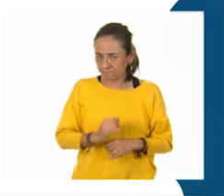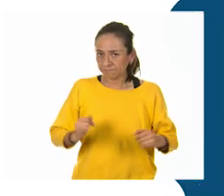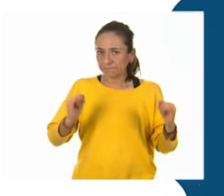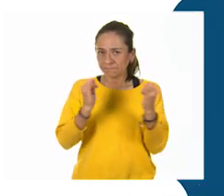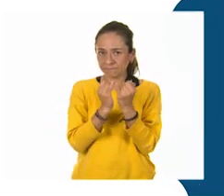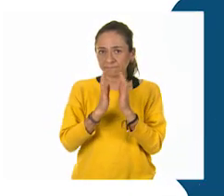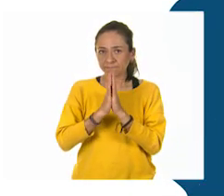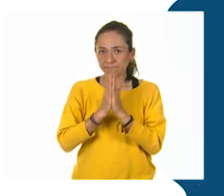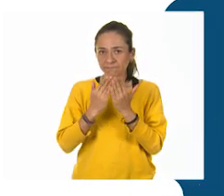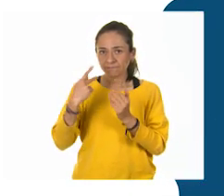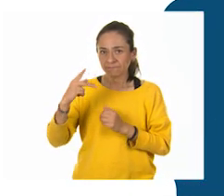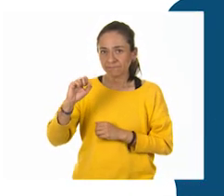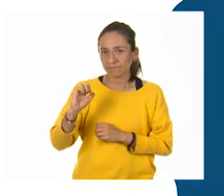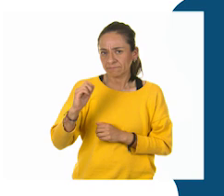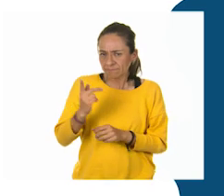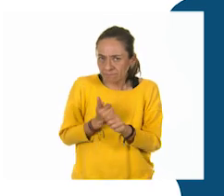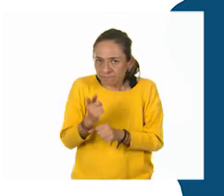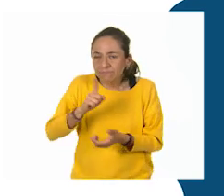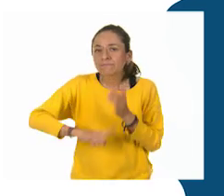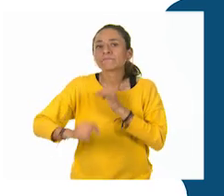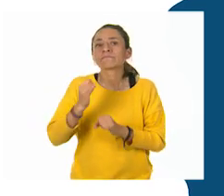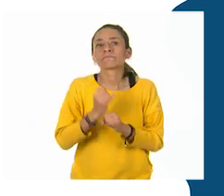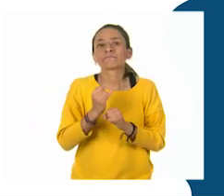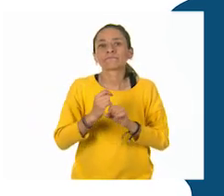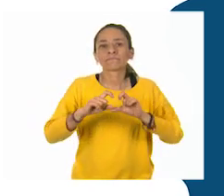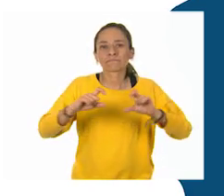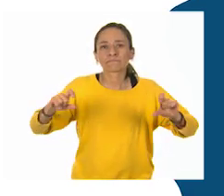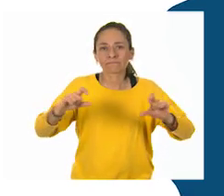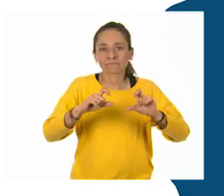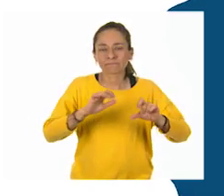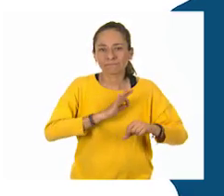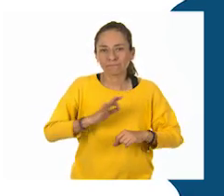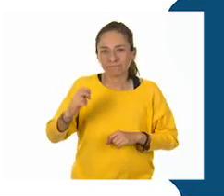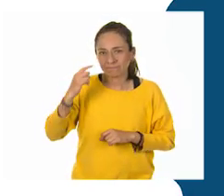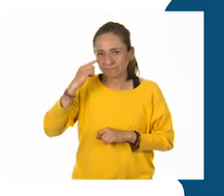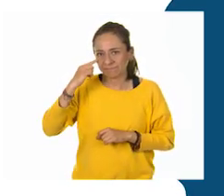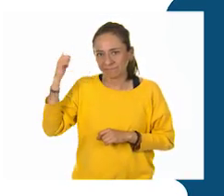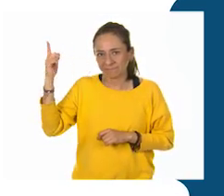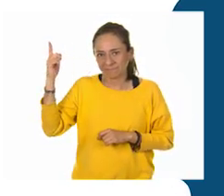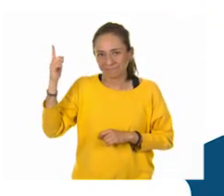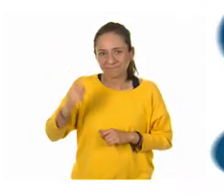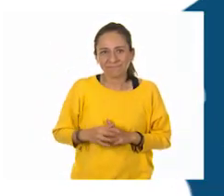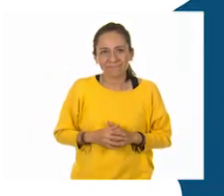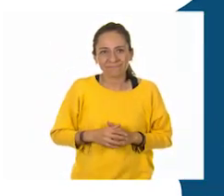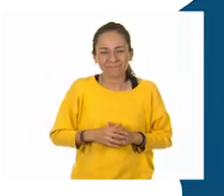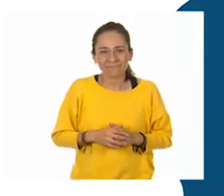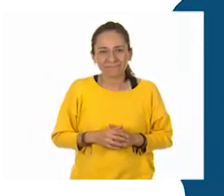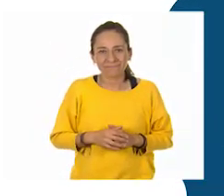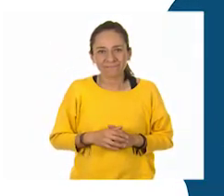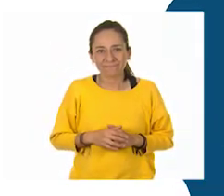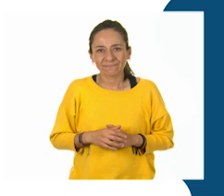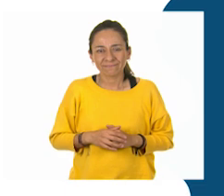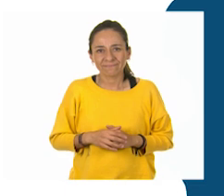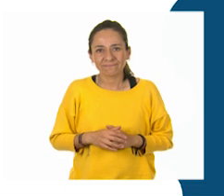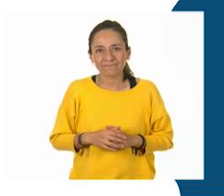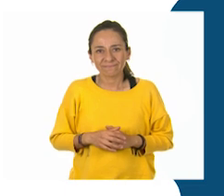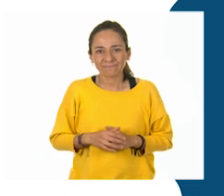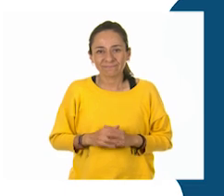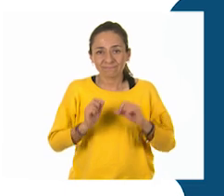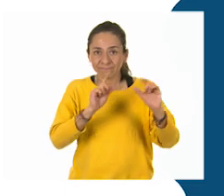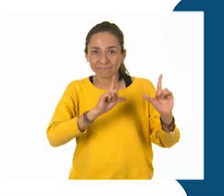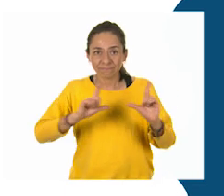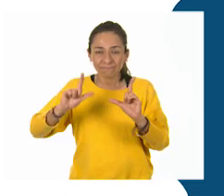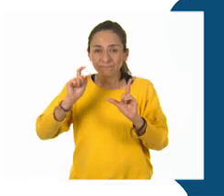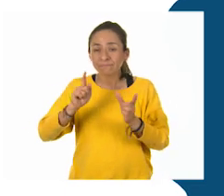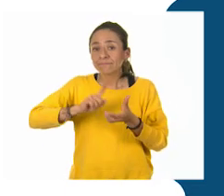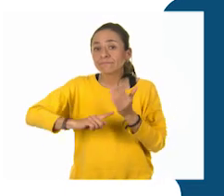encontrar los libros de texto en la página con aliteg.cep.gov.mx Si quieres volver